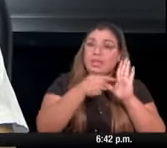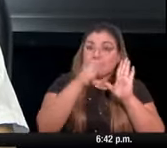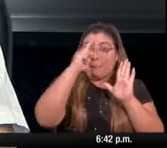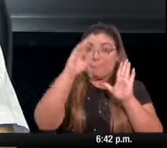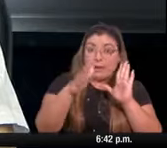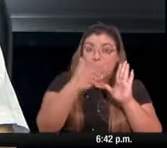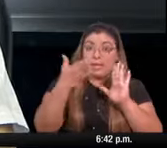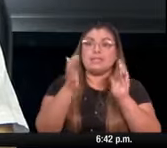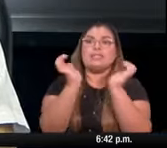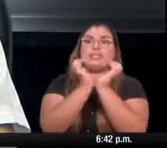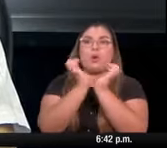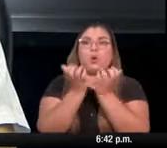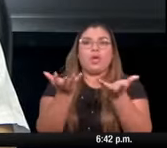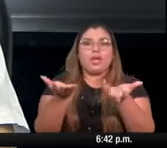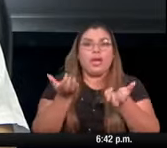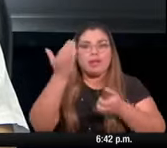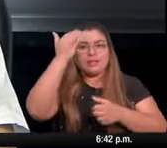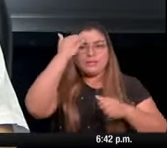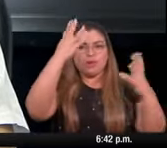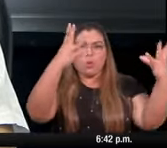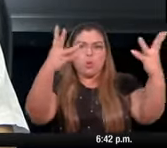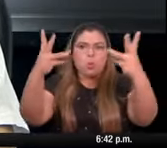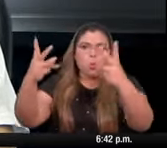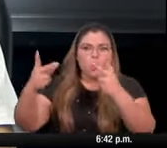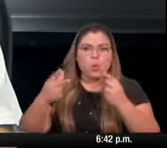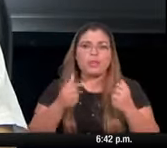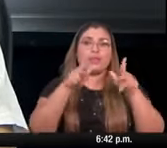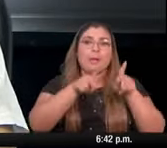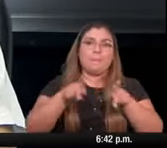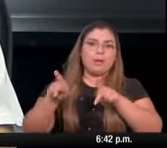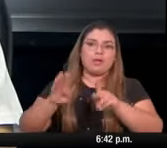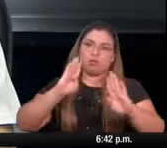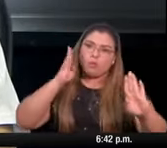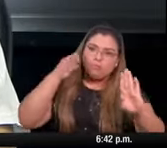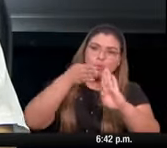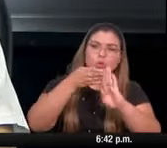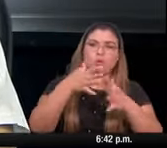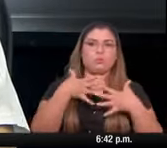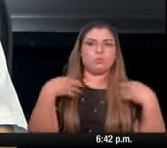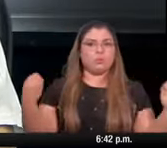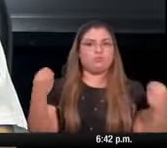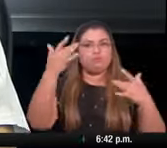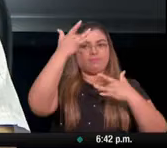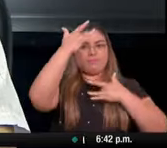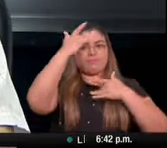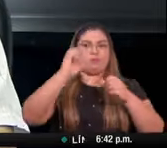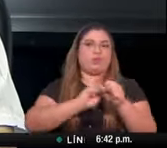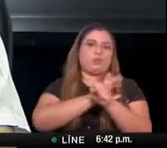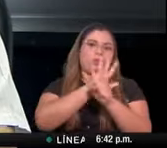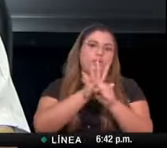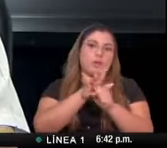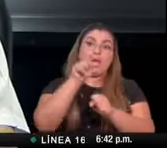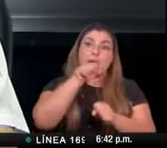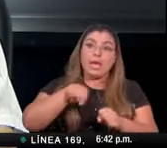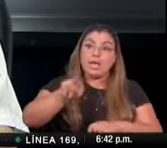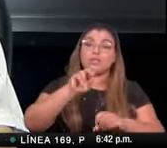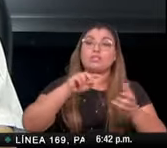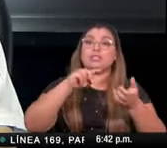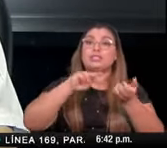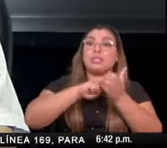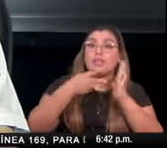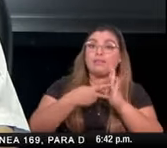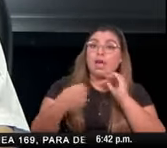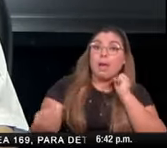es recabar datos concretos reales y de fuentes directas que nos permita fortalecer y aportar